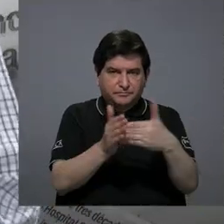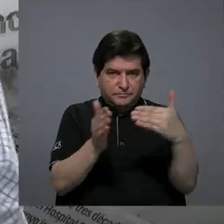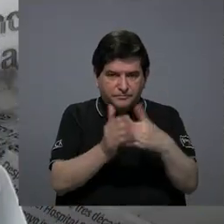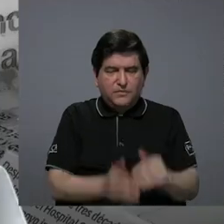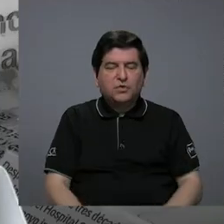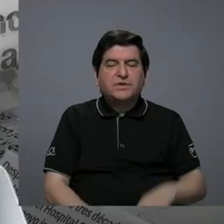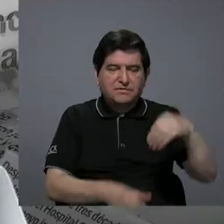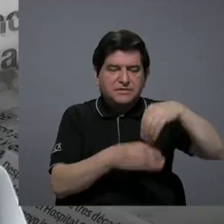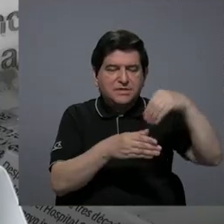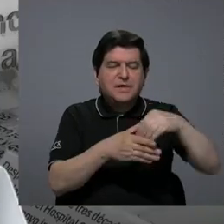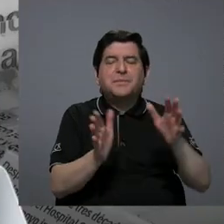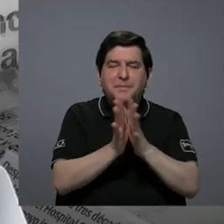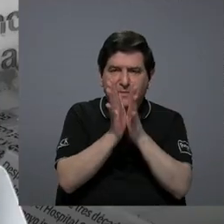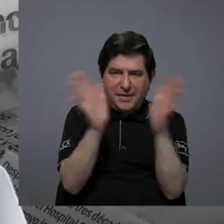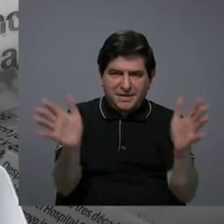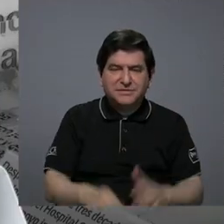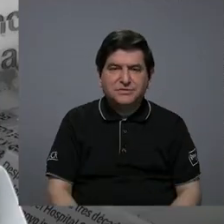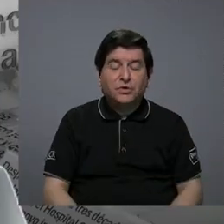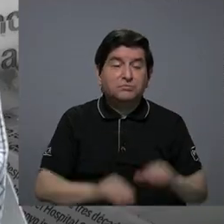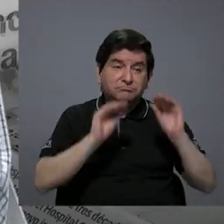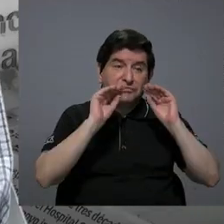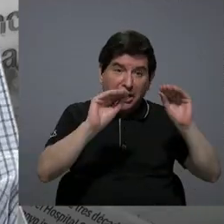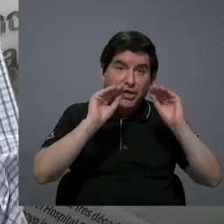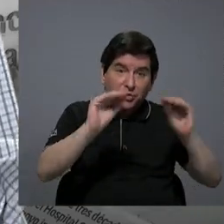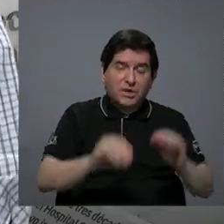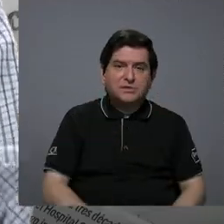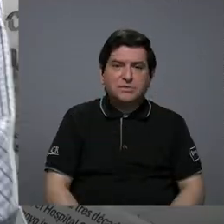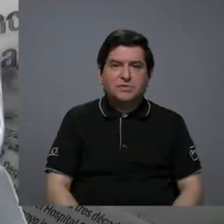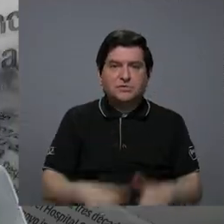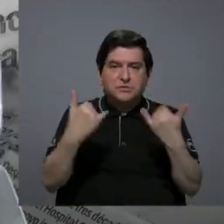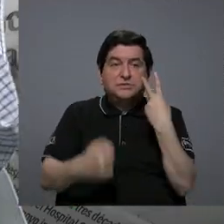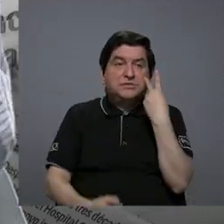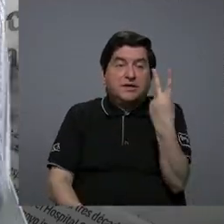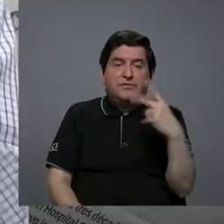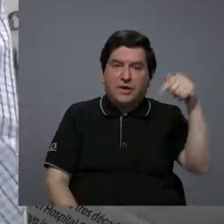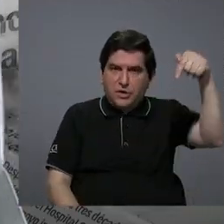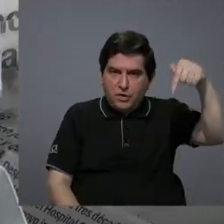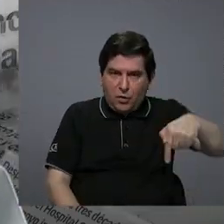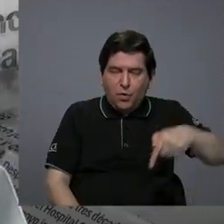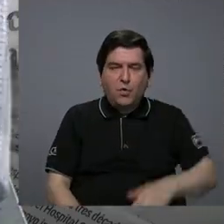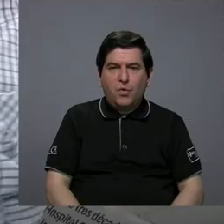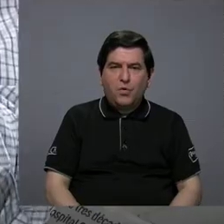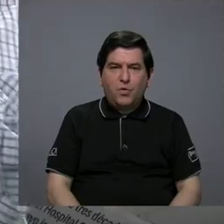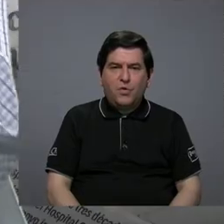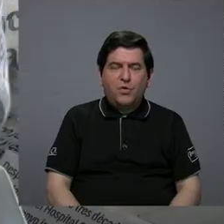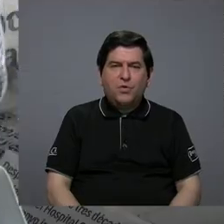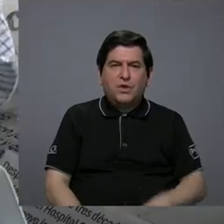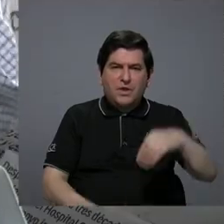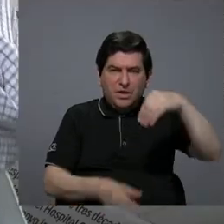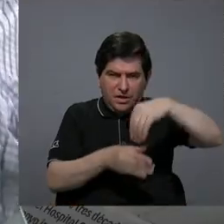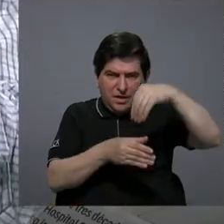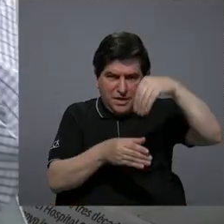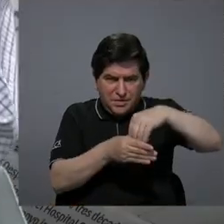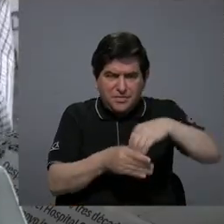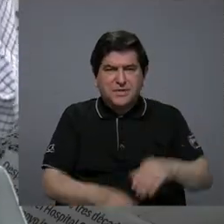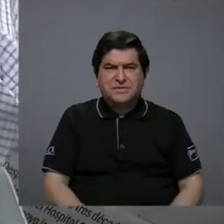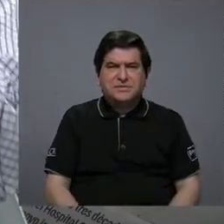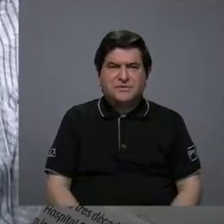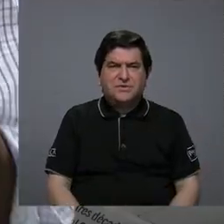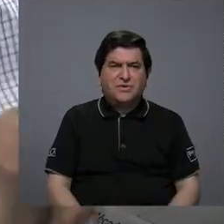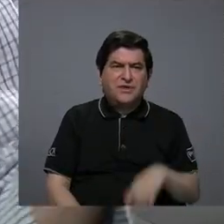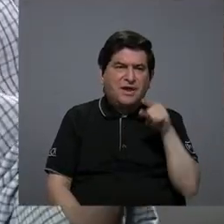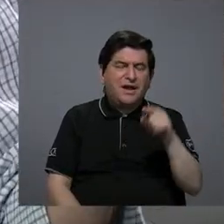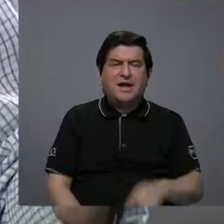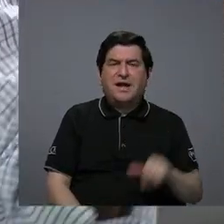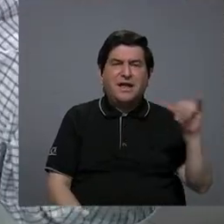senda de la inversión pública por ejemplo en educación ¿verdad? lo que hemos visto hoy la la curva de inversión es lo que se llama